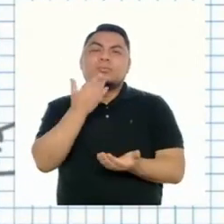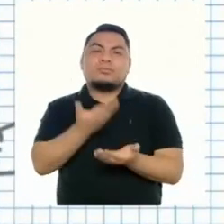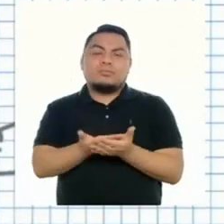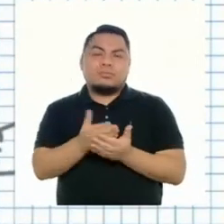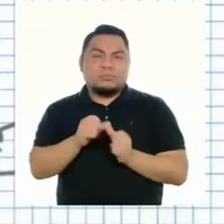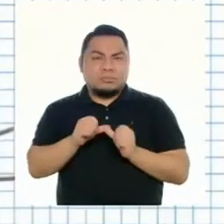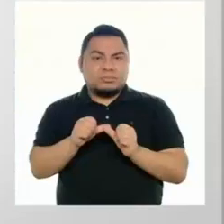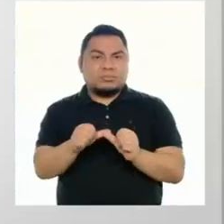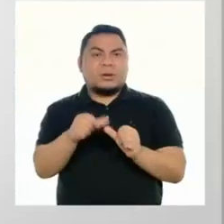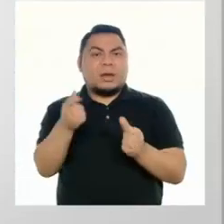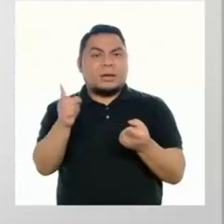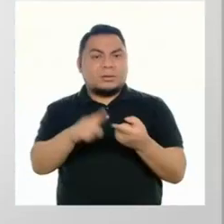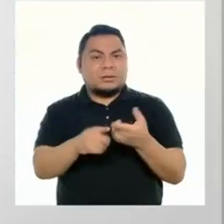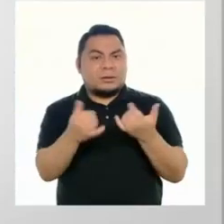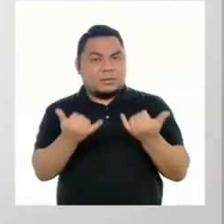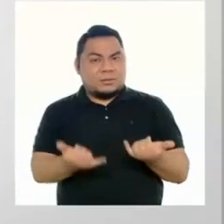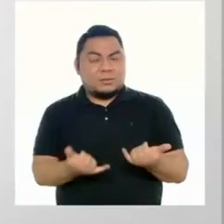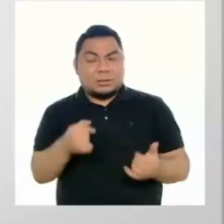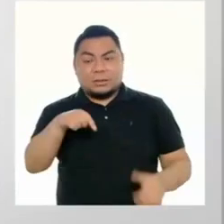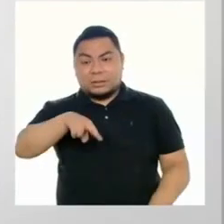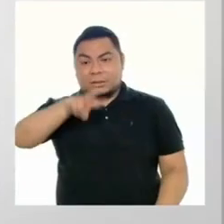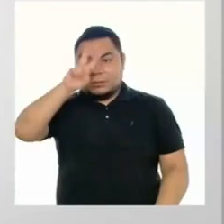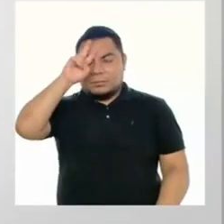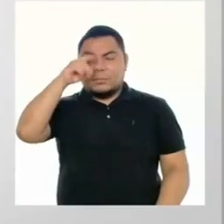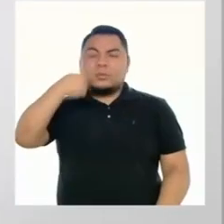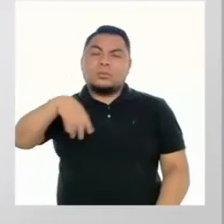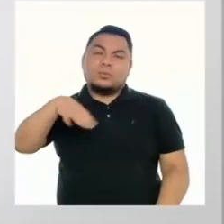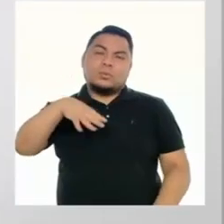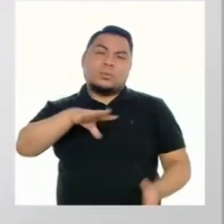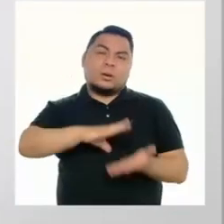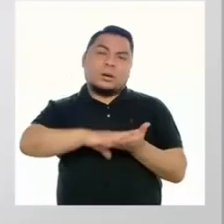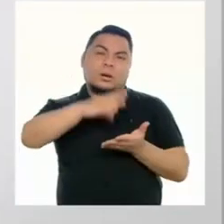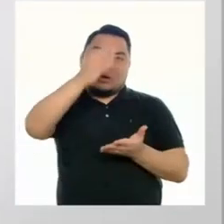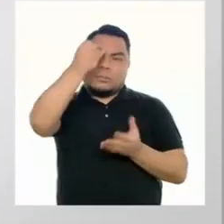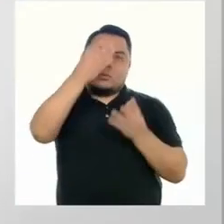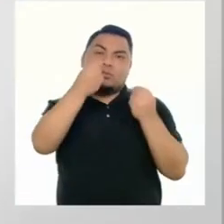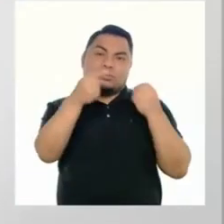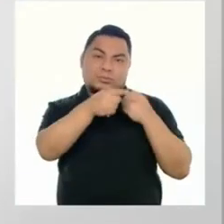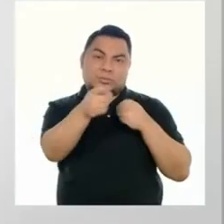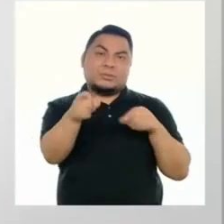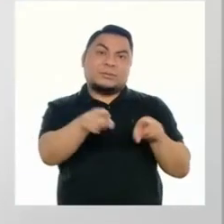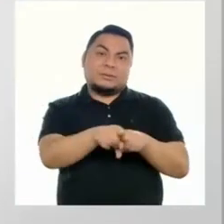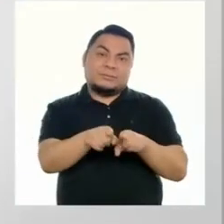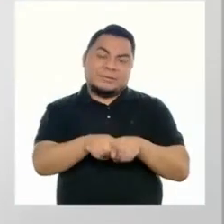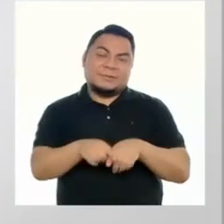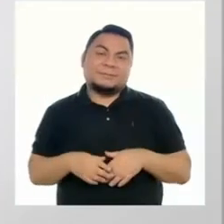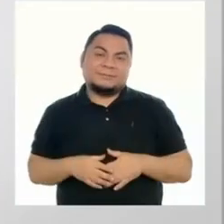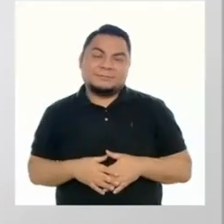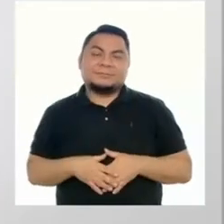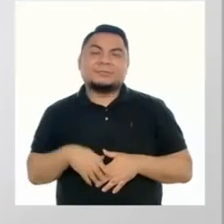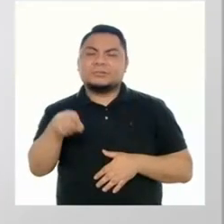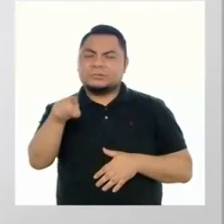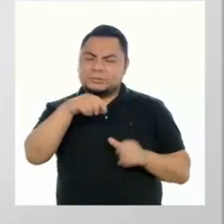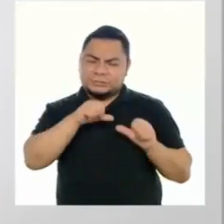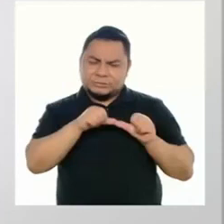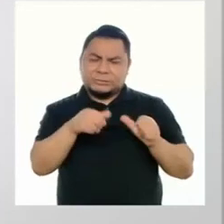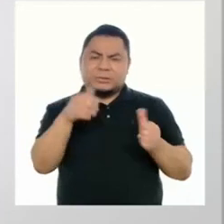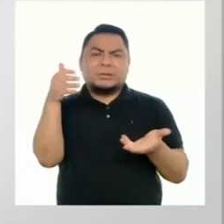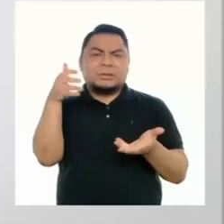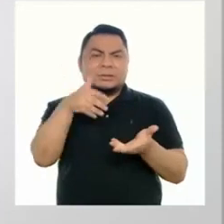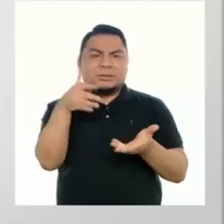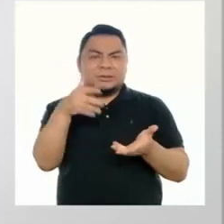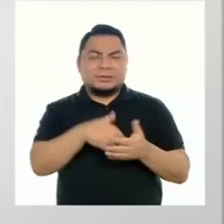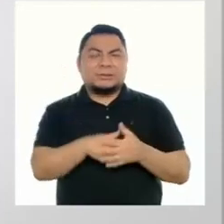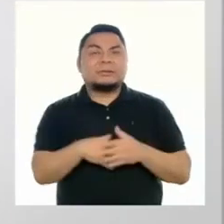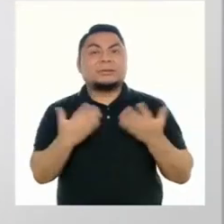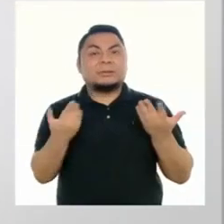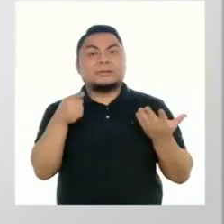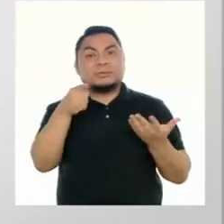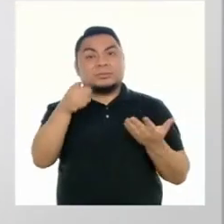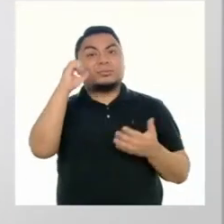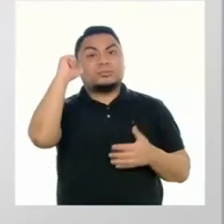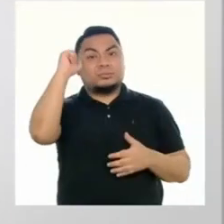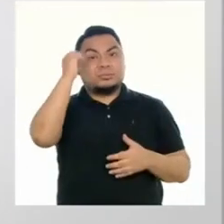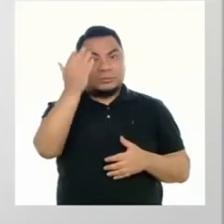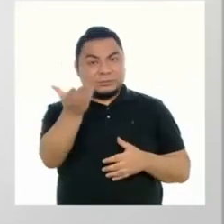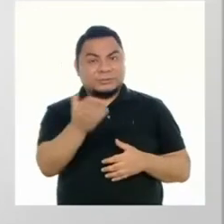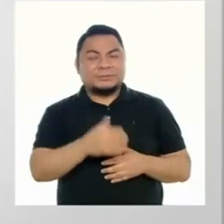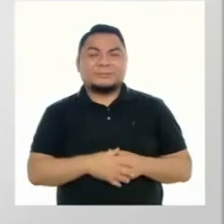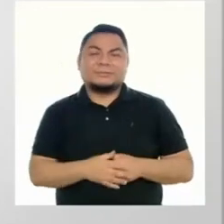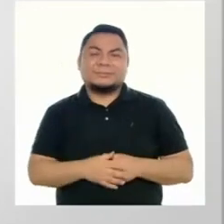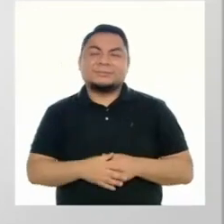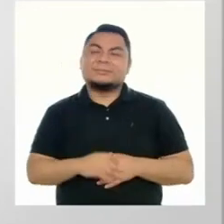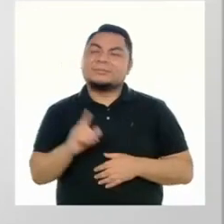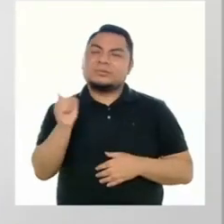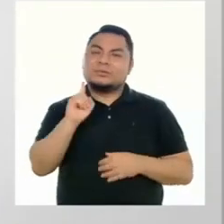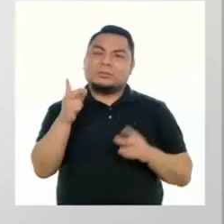demostrado hasta ahora. El Perú está aprendiendo mucho de ustedes también a seguir estudiando, pues es su derecho.